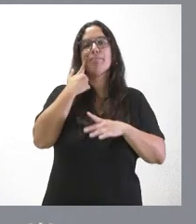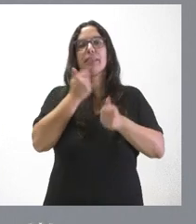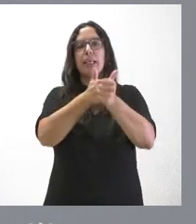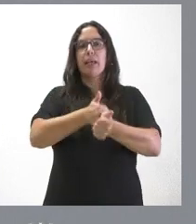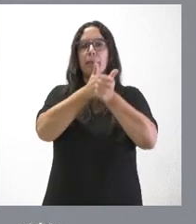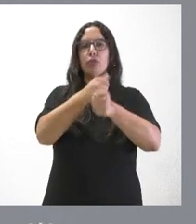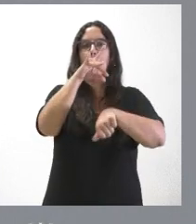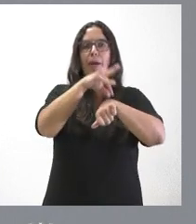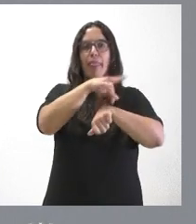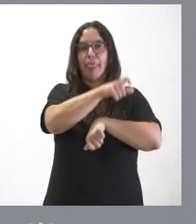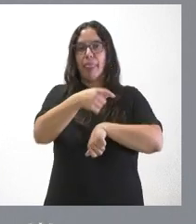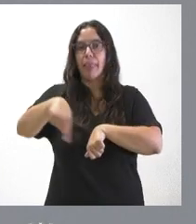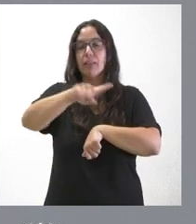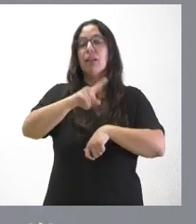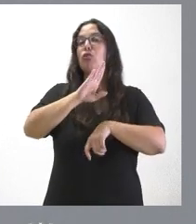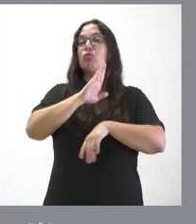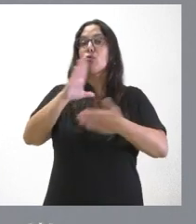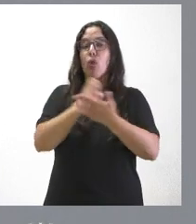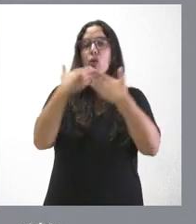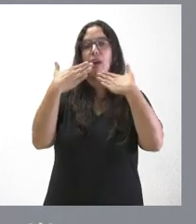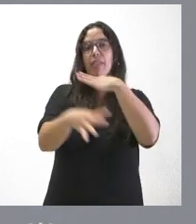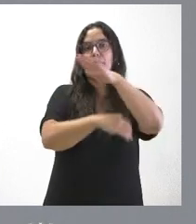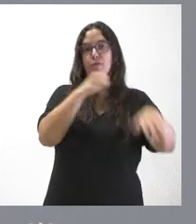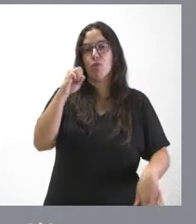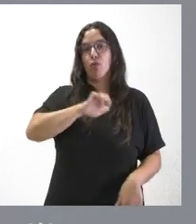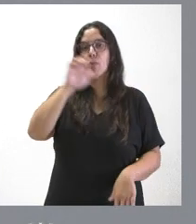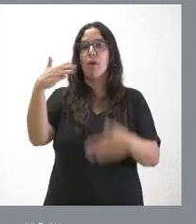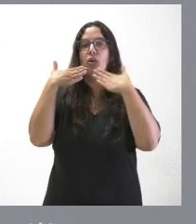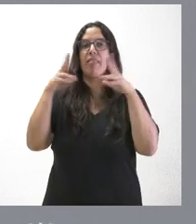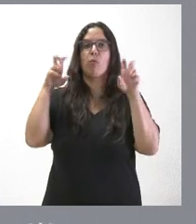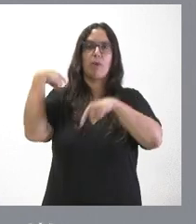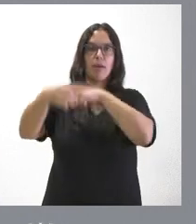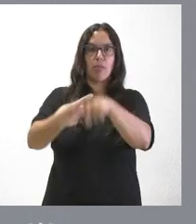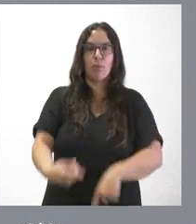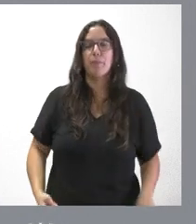pacientes y todo ello con fondos europeos también de la nueva generación.